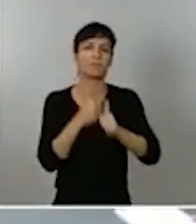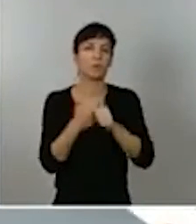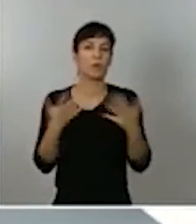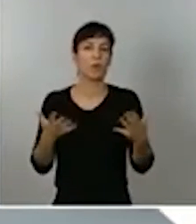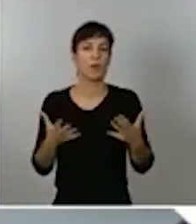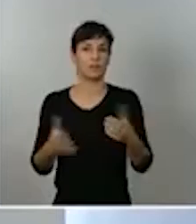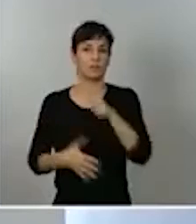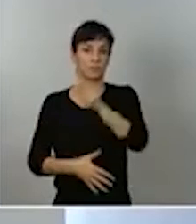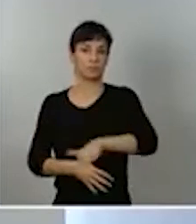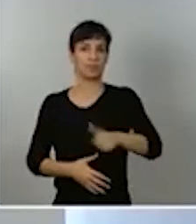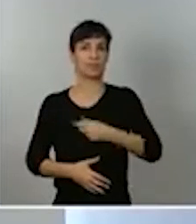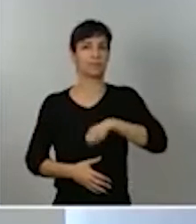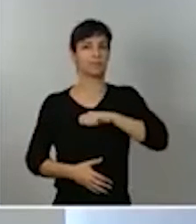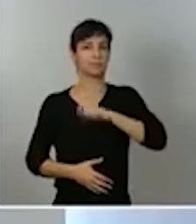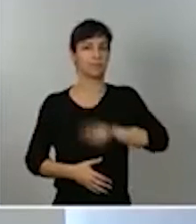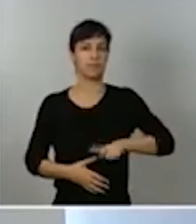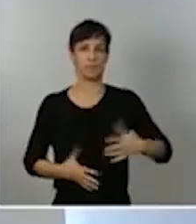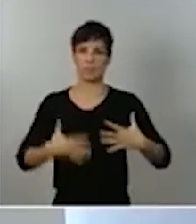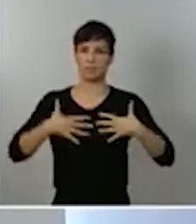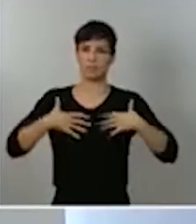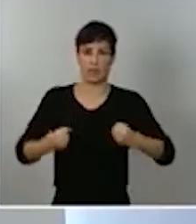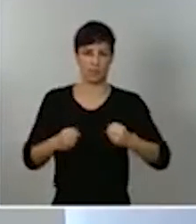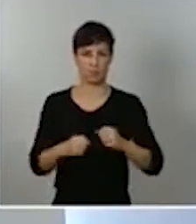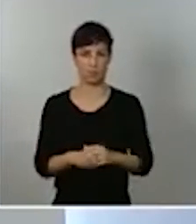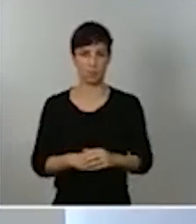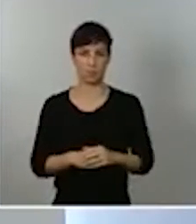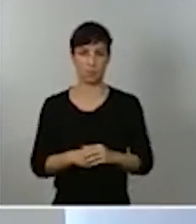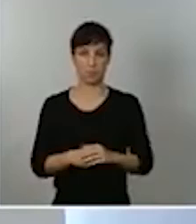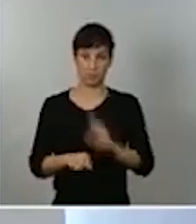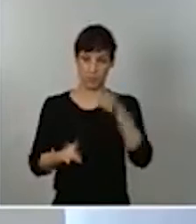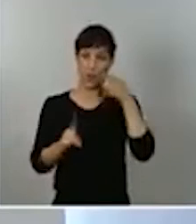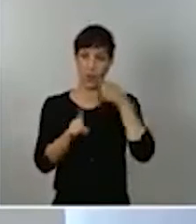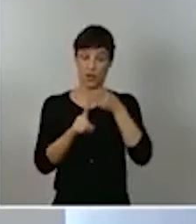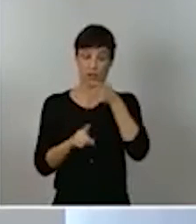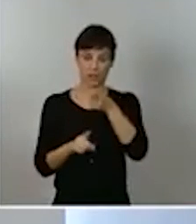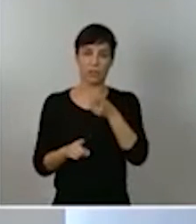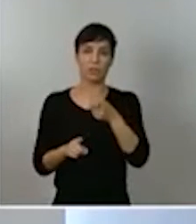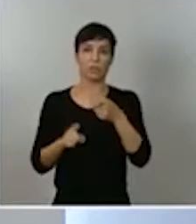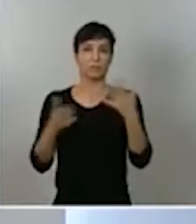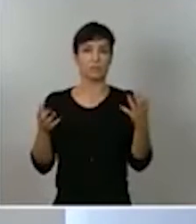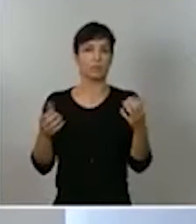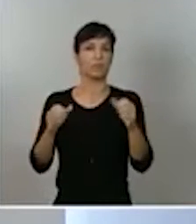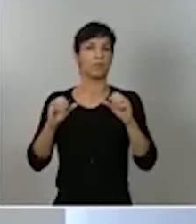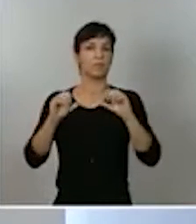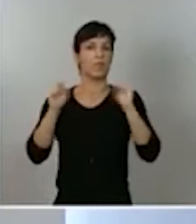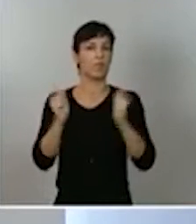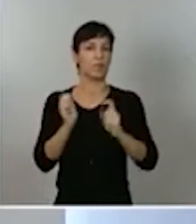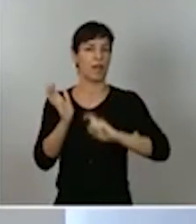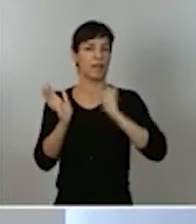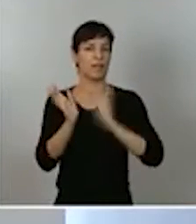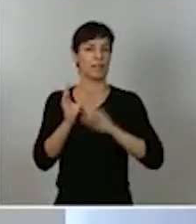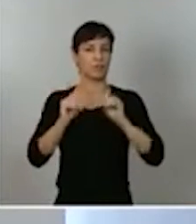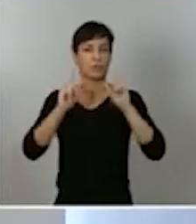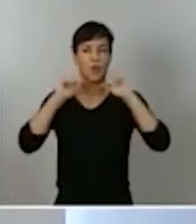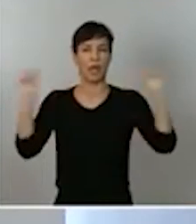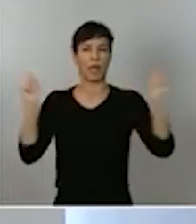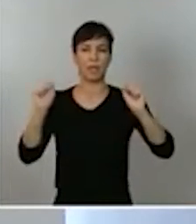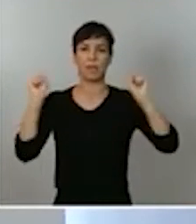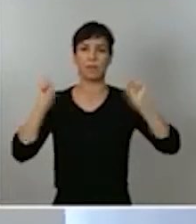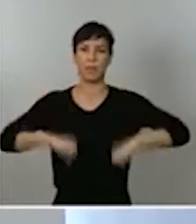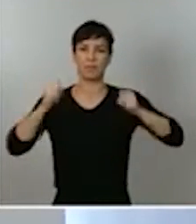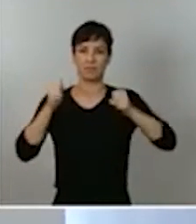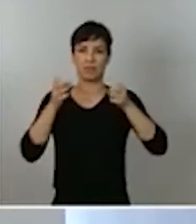de los españoles. Con ese objetivo y con el marco legal del estado de alarma decretado por el Consejo de Ministros para